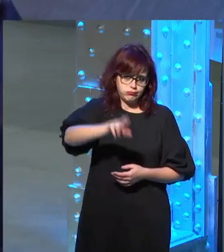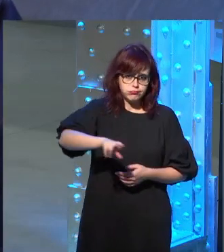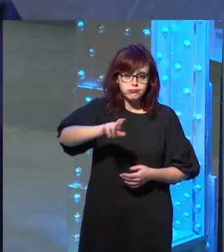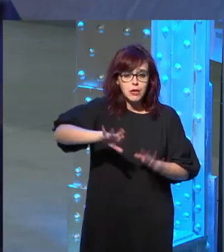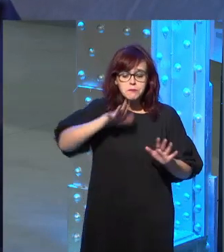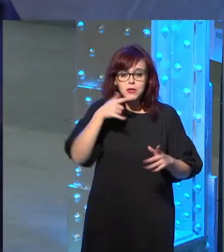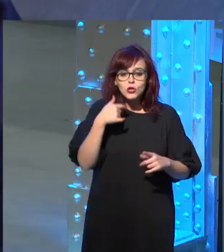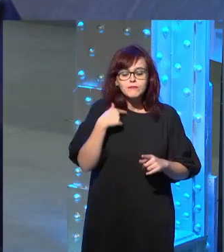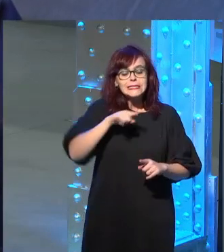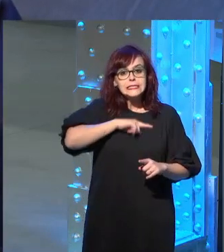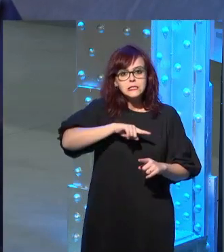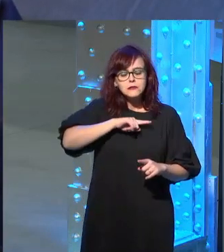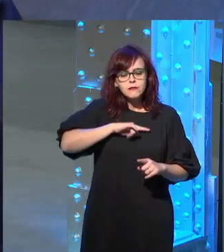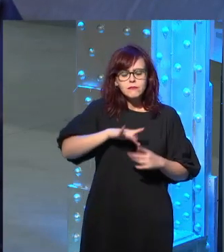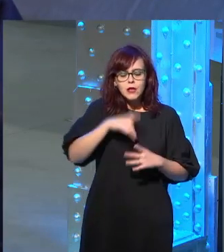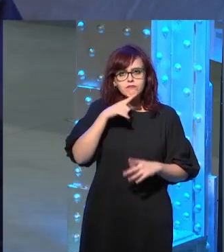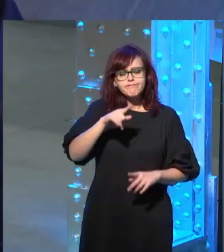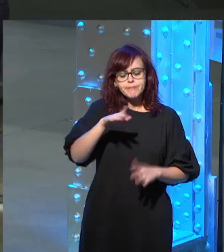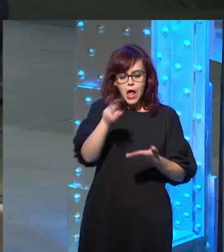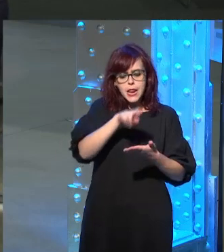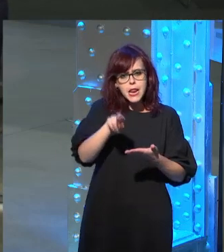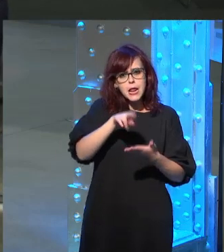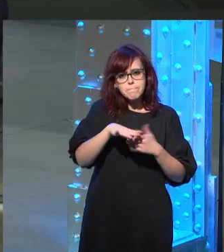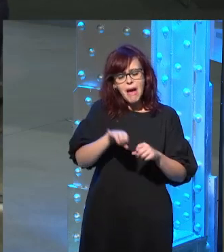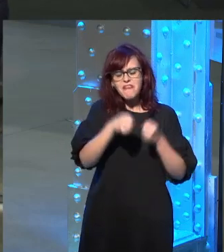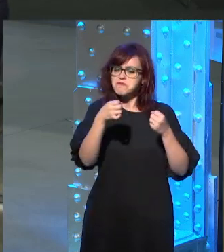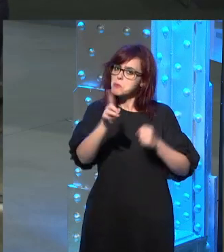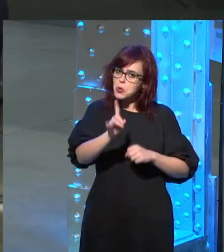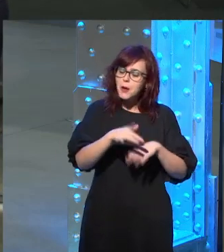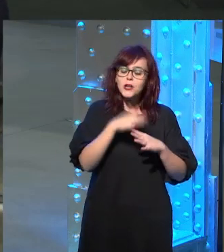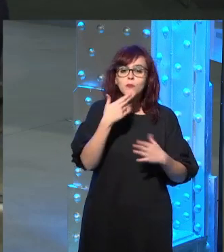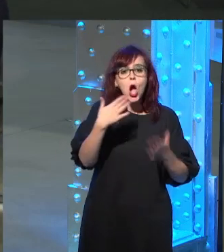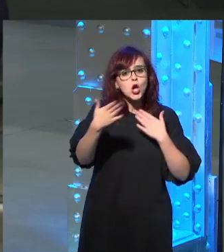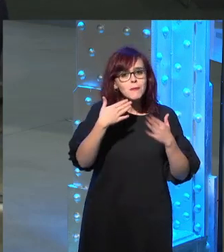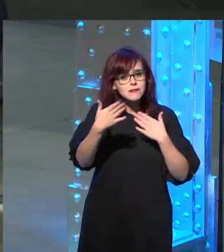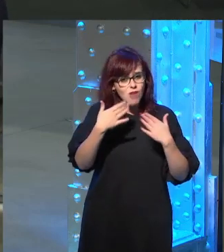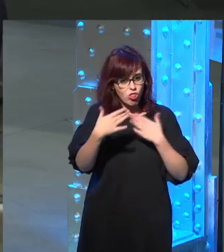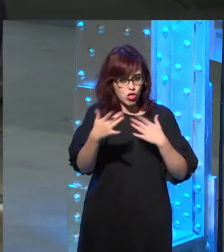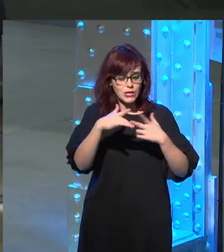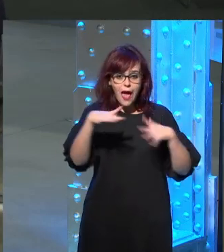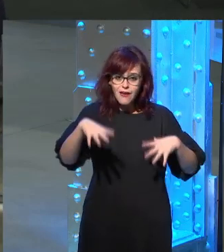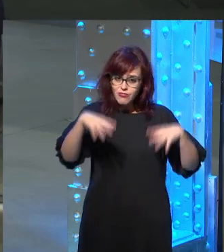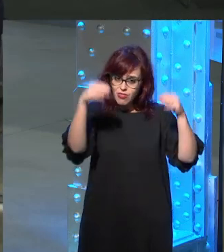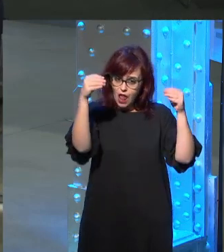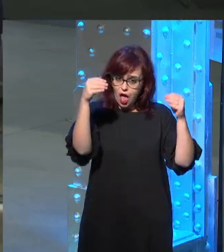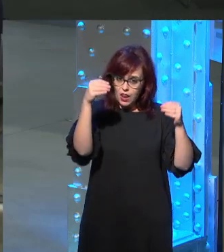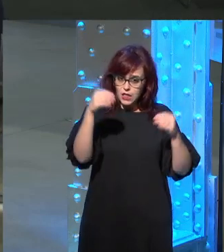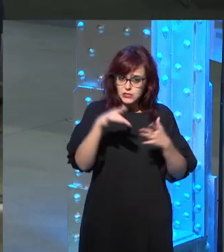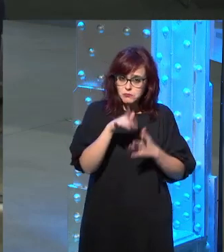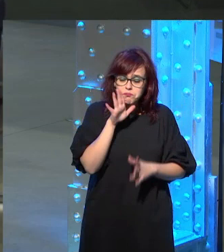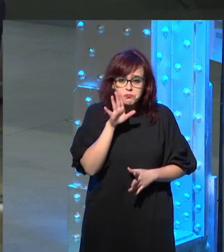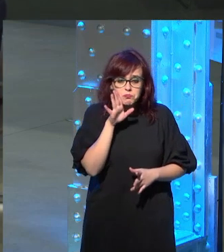decepcionado por esos autores pero por ejemplo Conversación en la Catedral la habrás leído desde